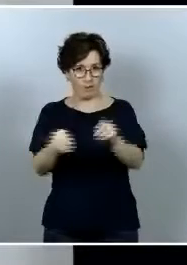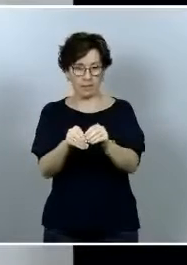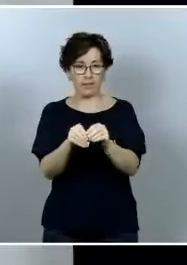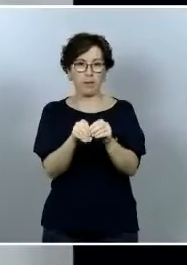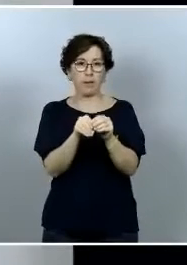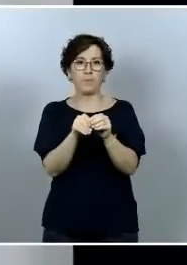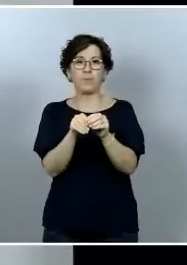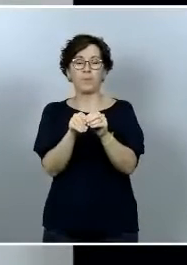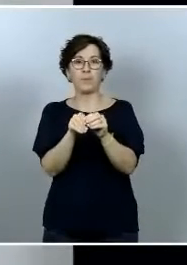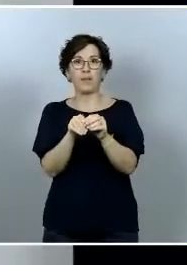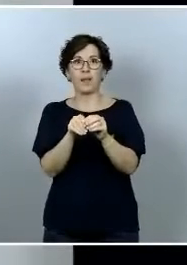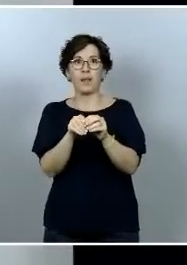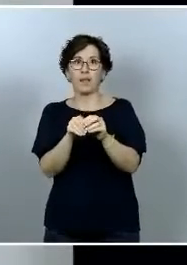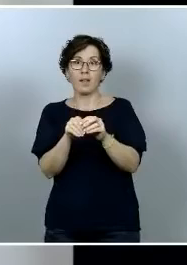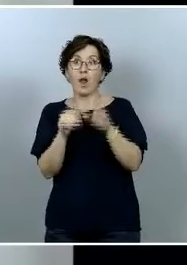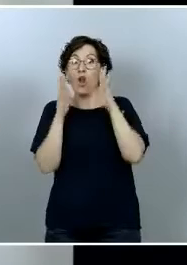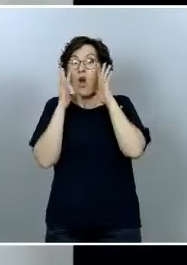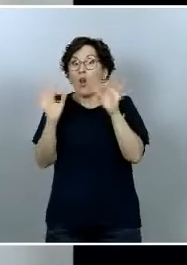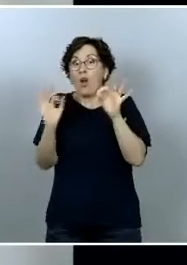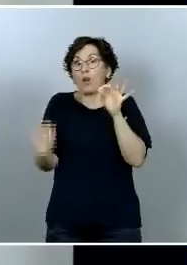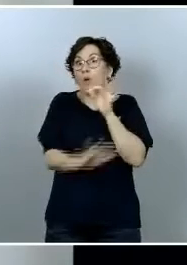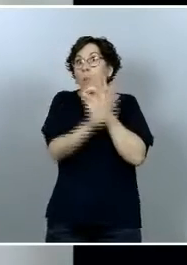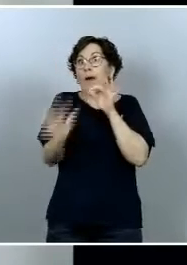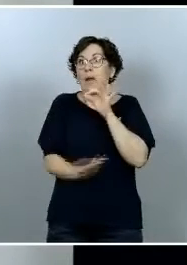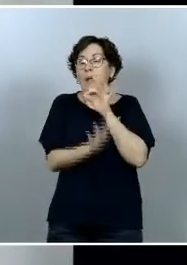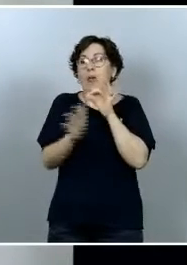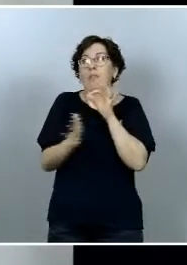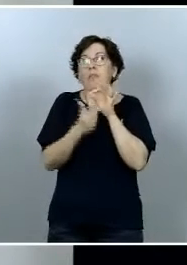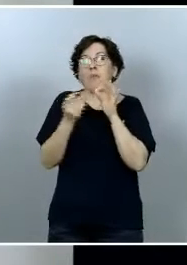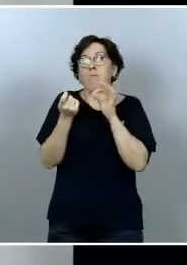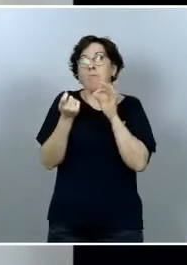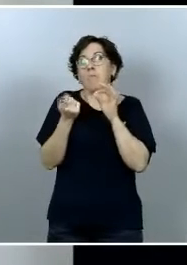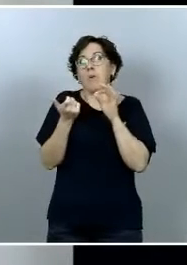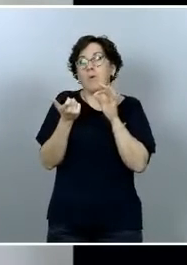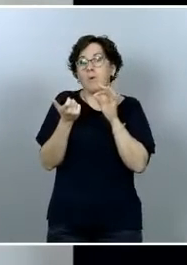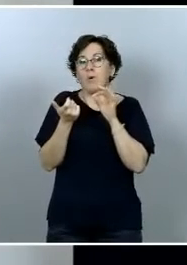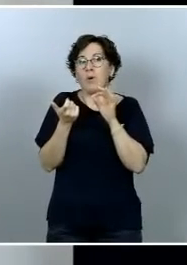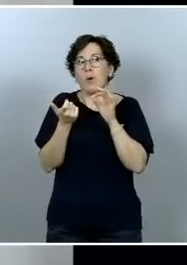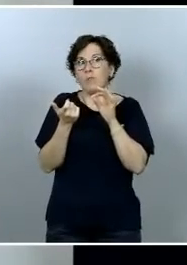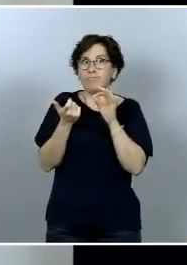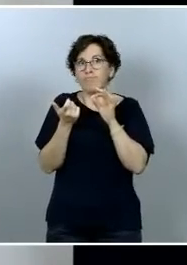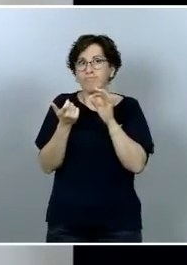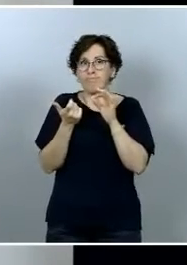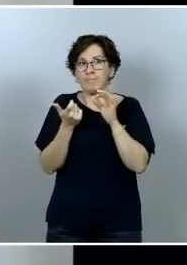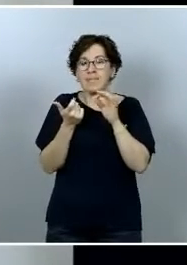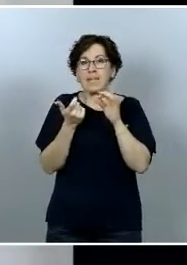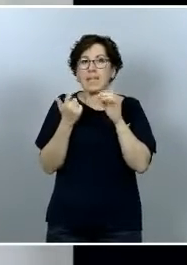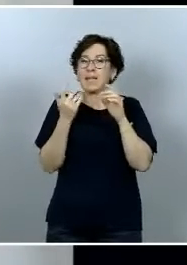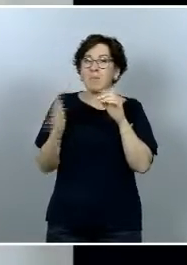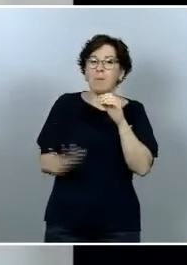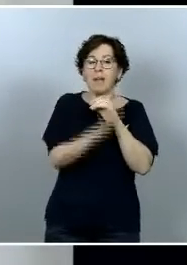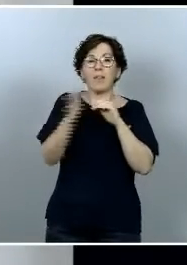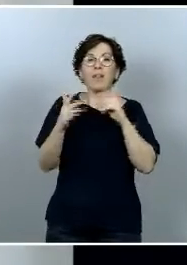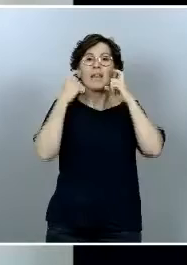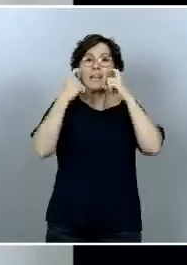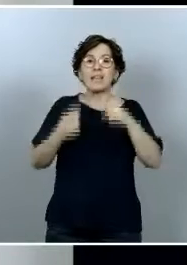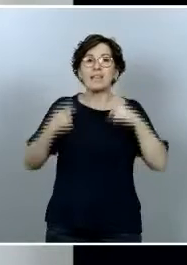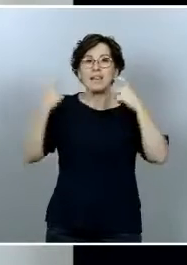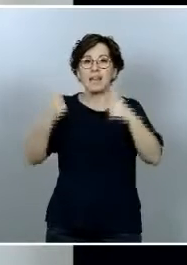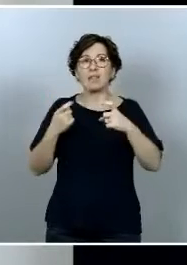lógica parece quedar en evidencia o una intromisión o un intento de intromisión en la investigación